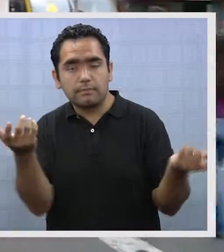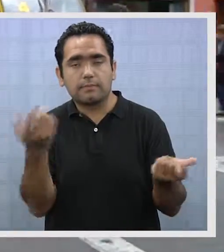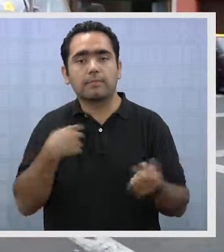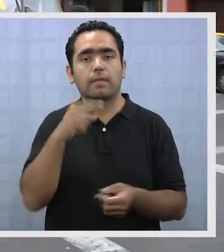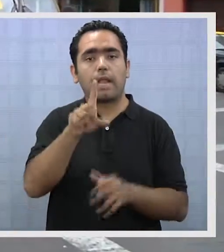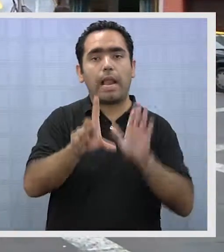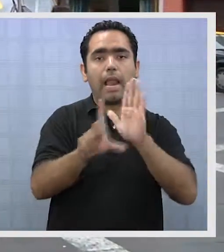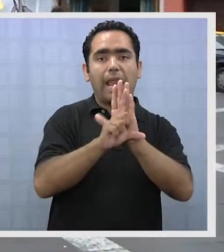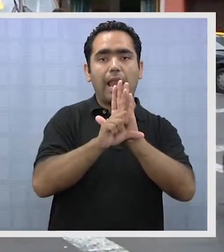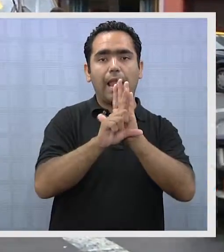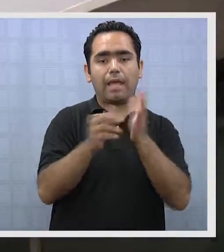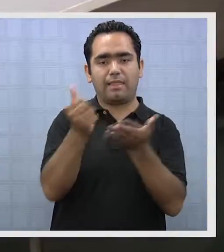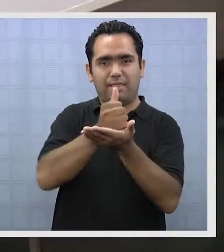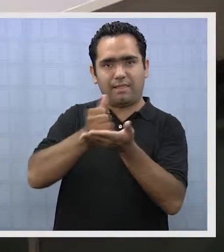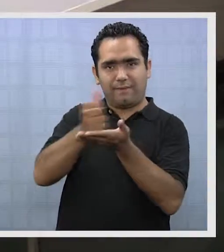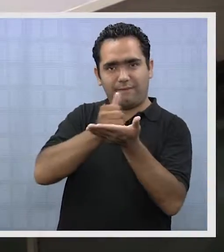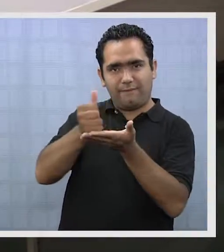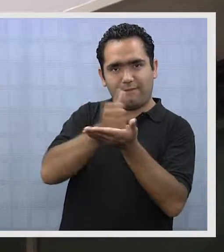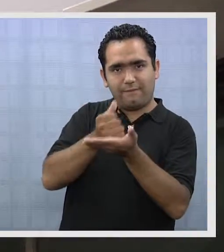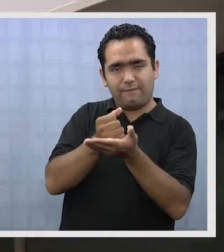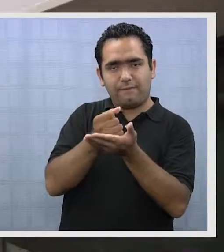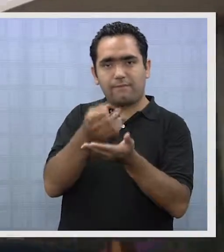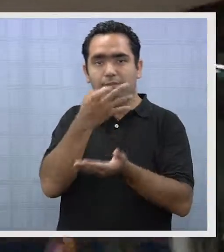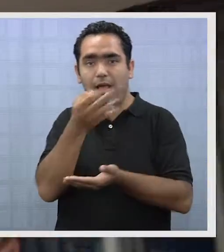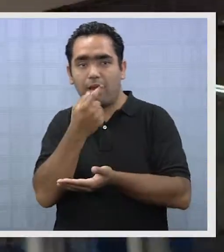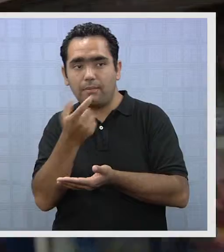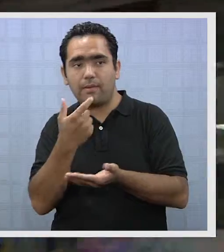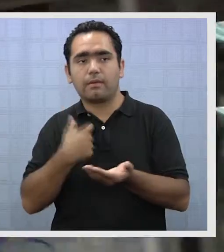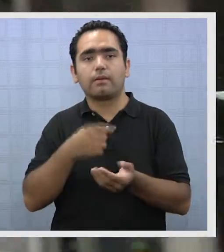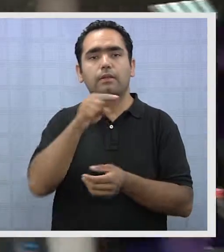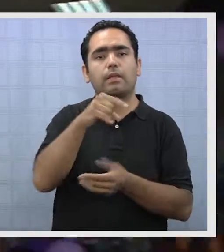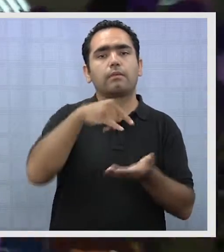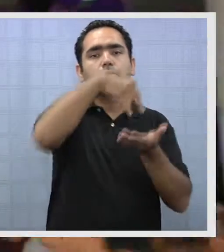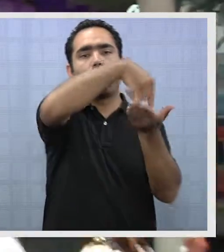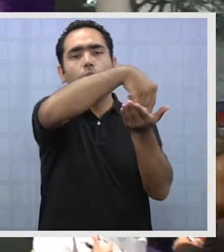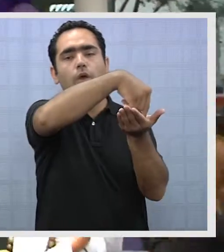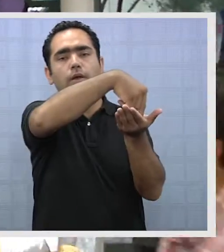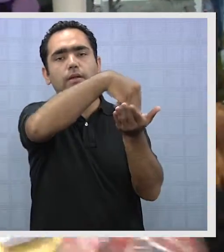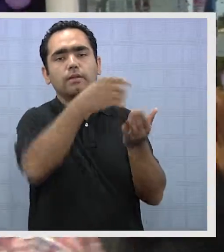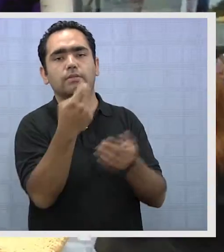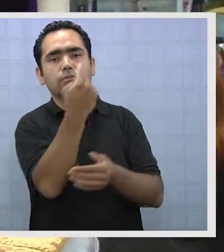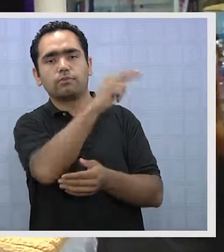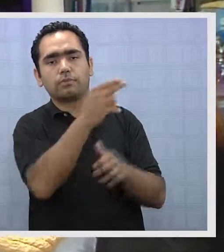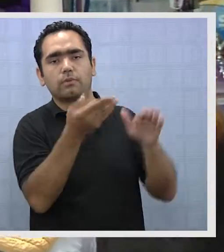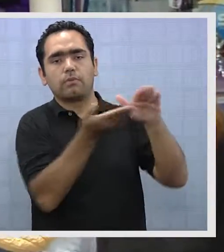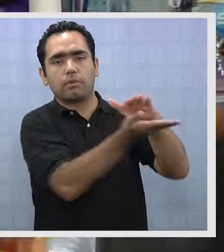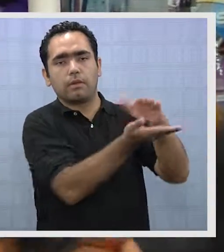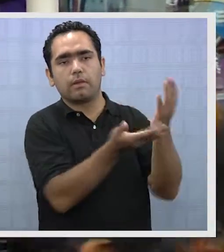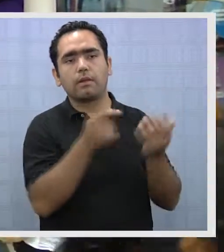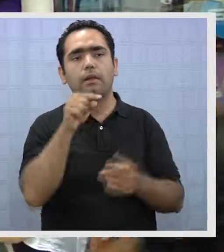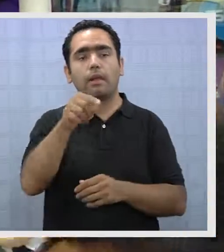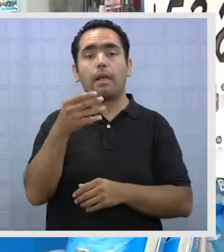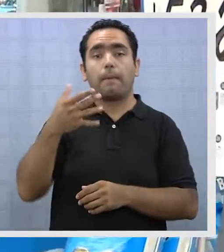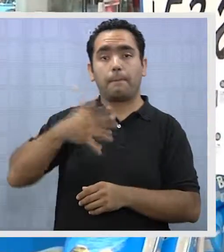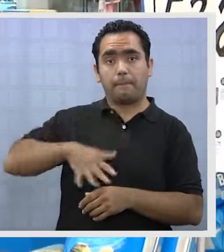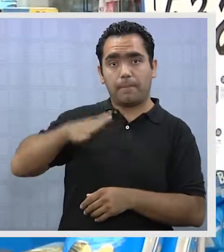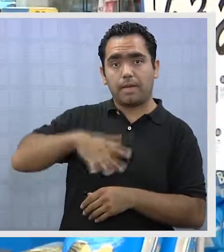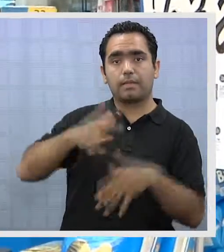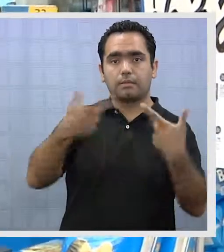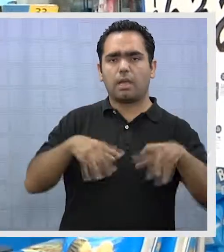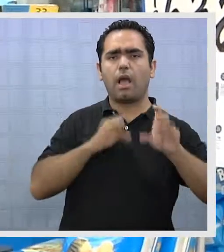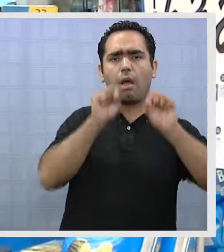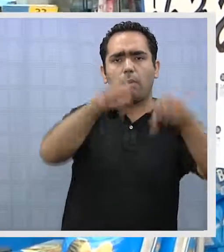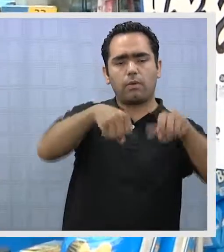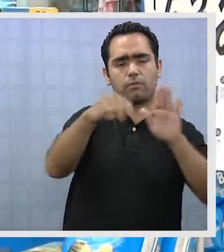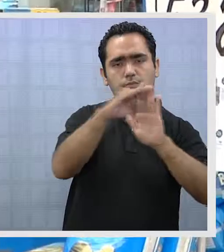Una buena noticia para la ciudadanía es sin duda la nueva ley de fármacos que actualmente se encuentra en comisión mixta en el Congreso. El martes